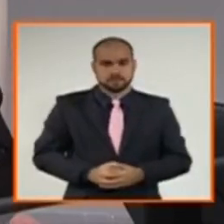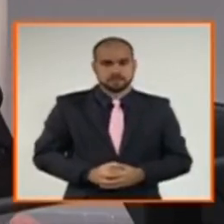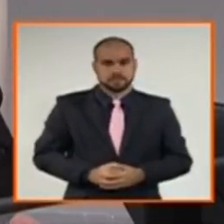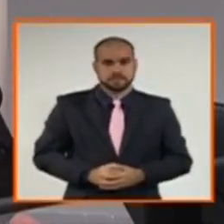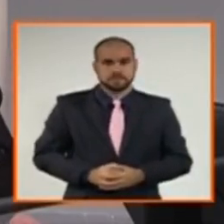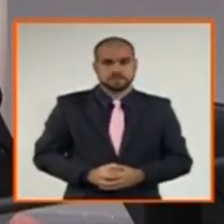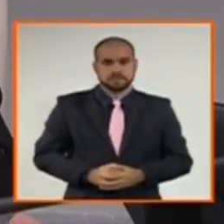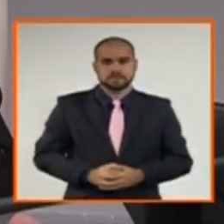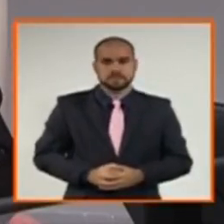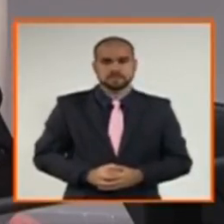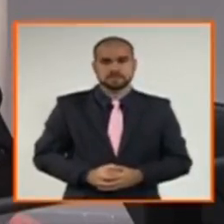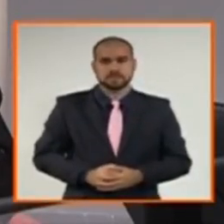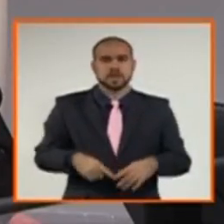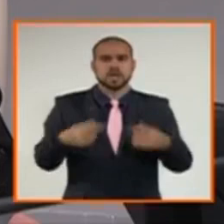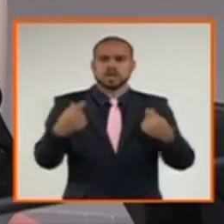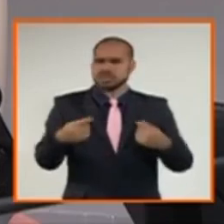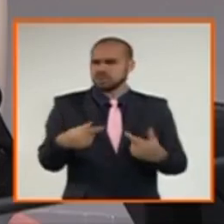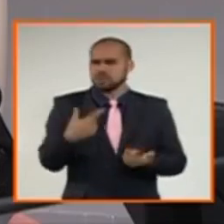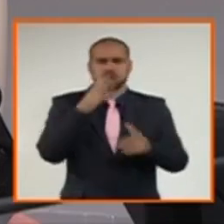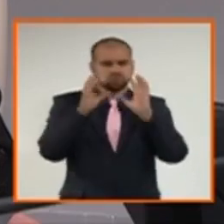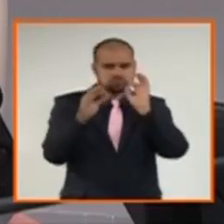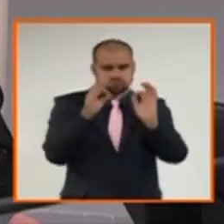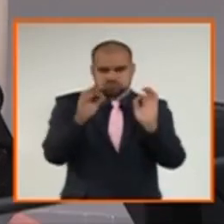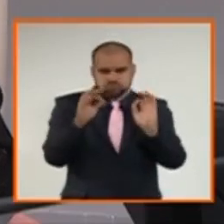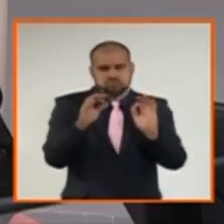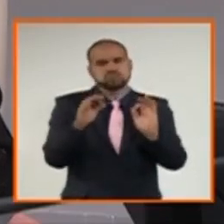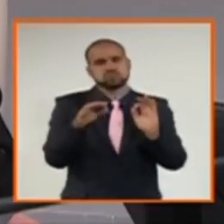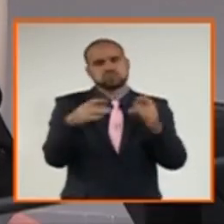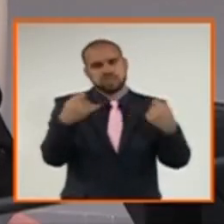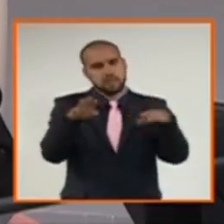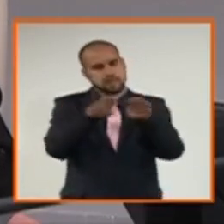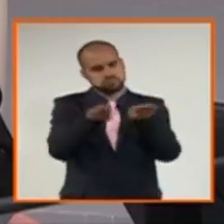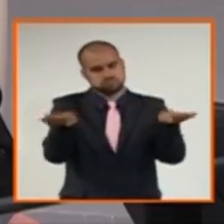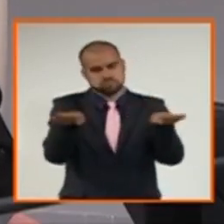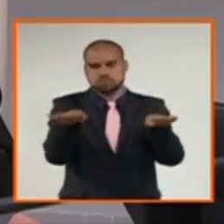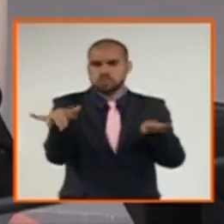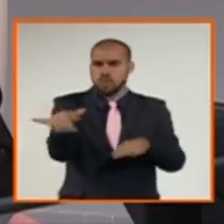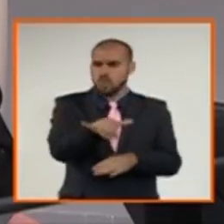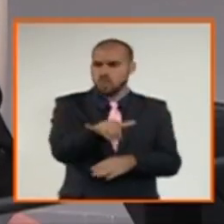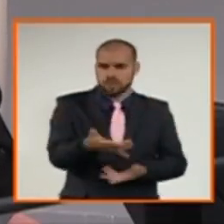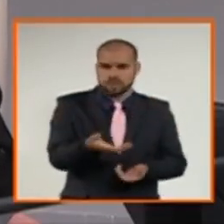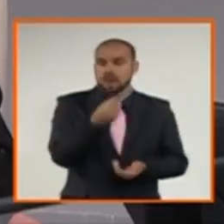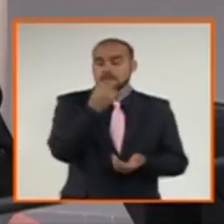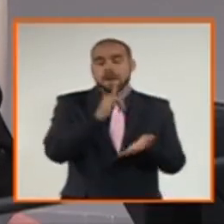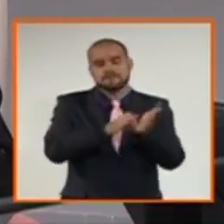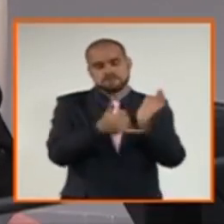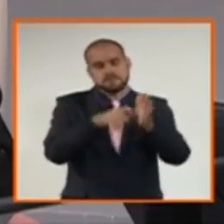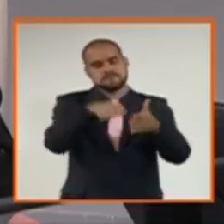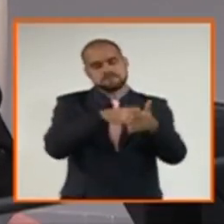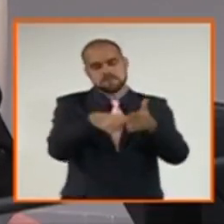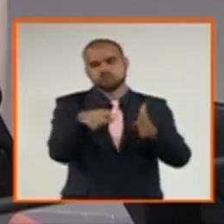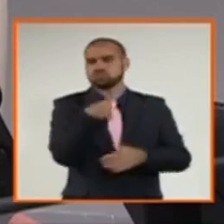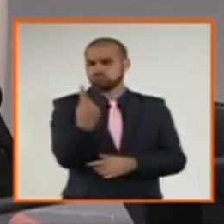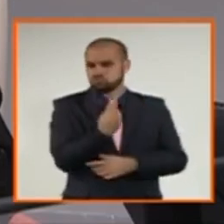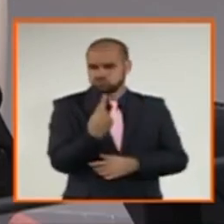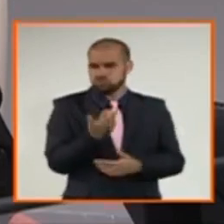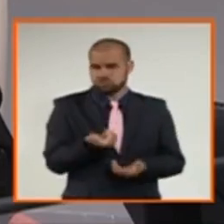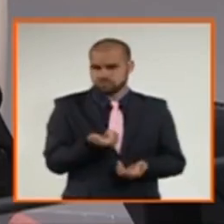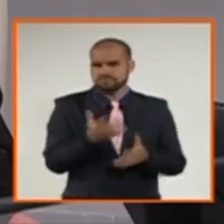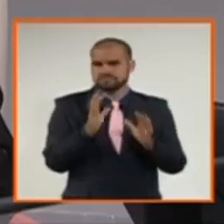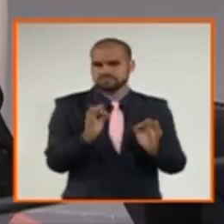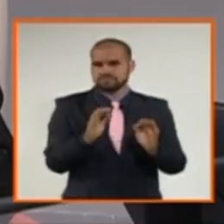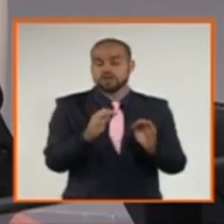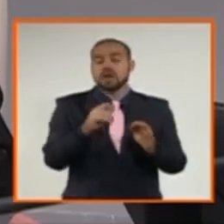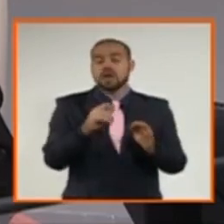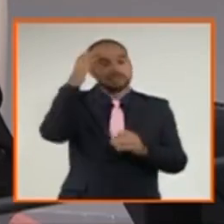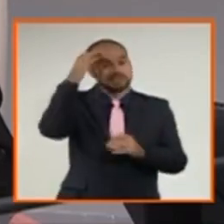ese equilibrio y detener ese equilibrio ha sido una de las proyecciones en las cuales también el plan de Estado para el